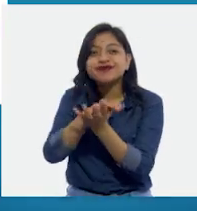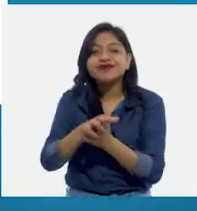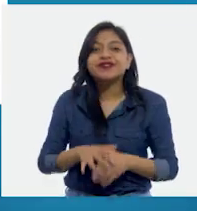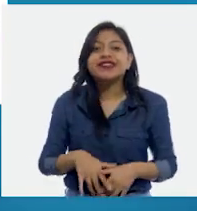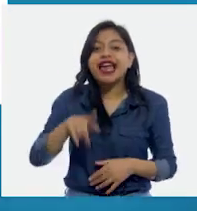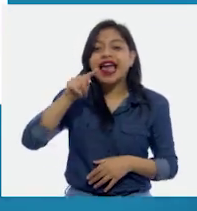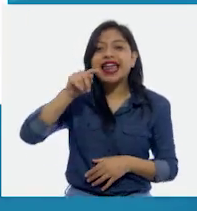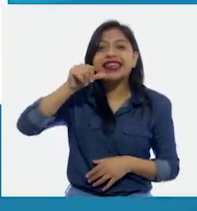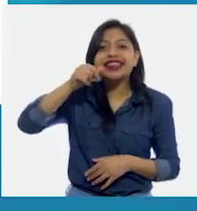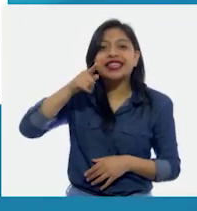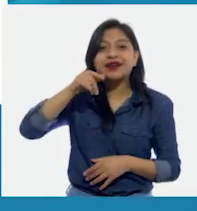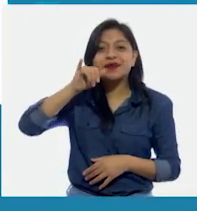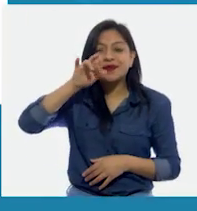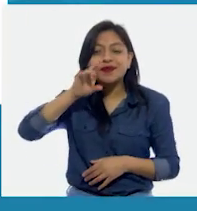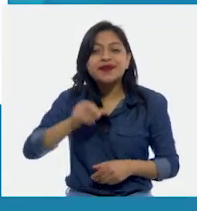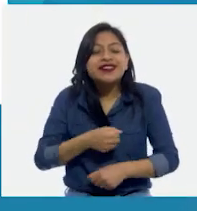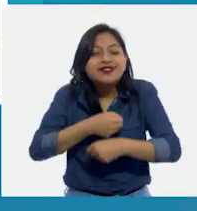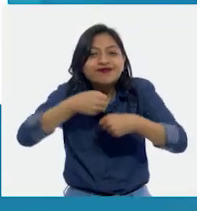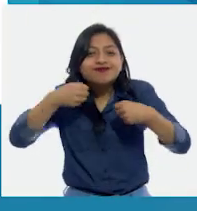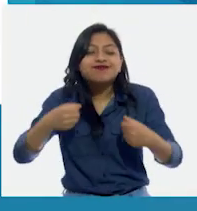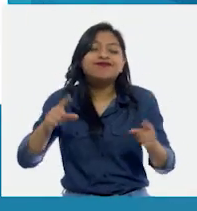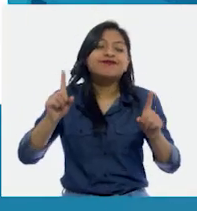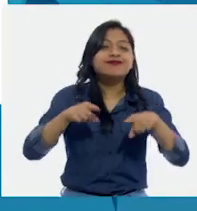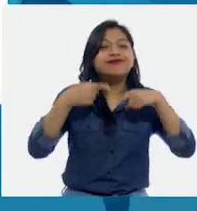rechonchito tapir.